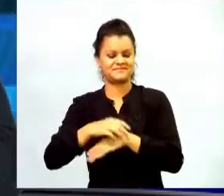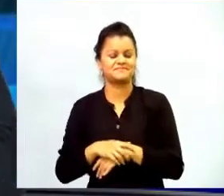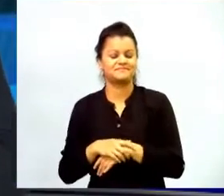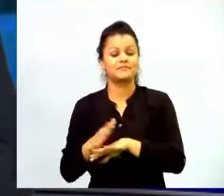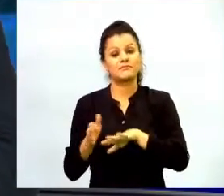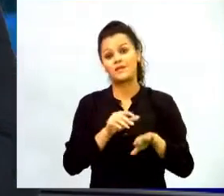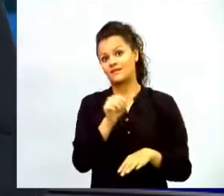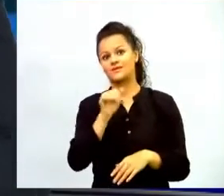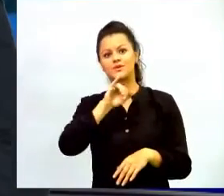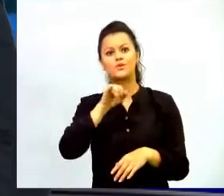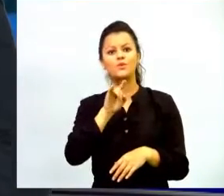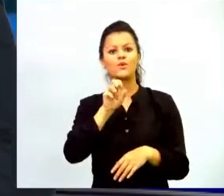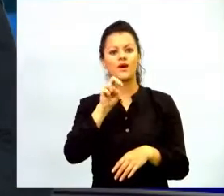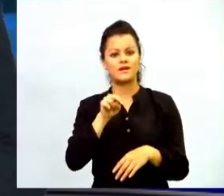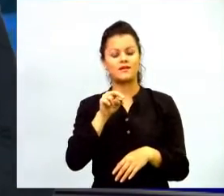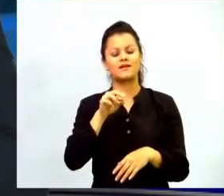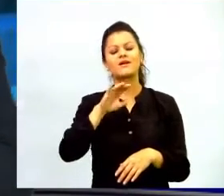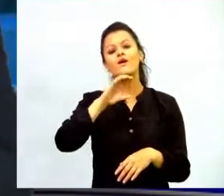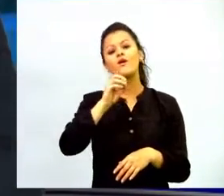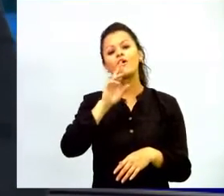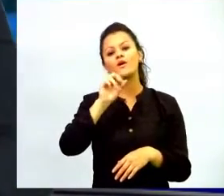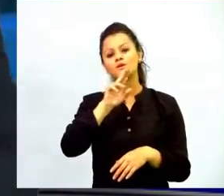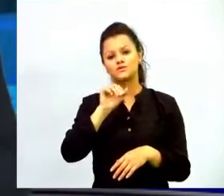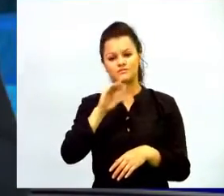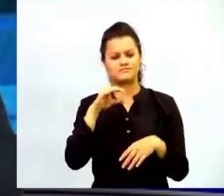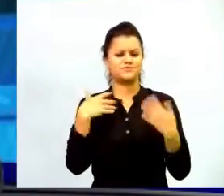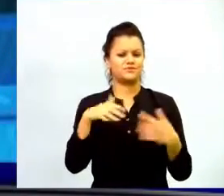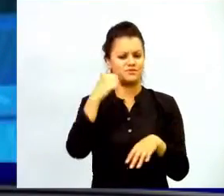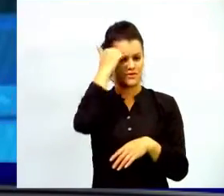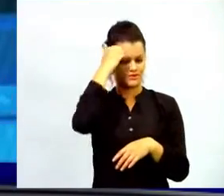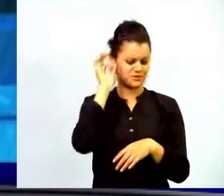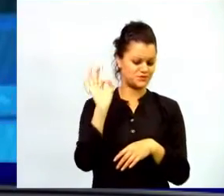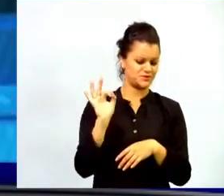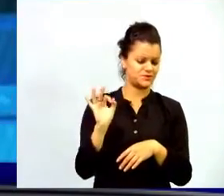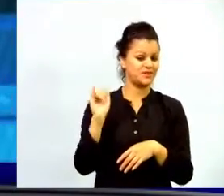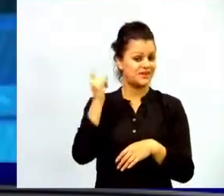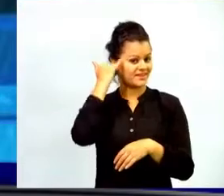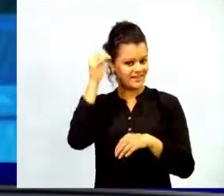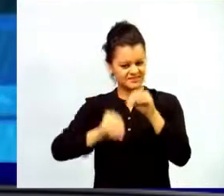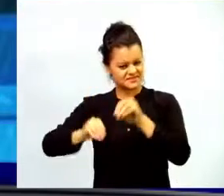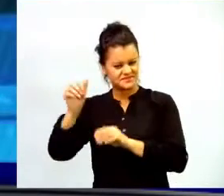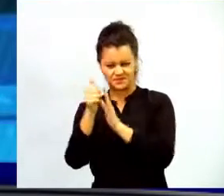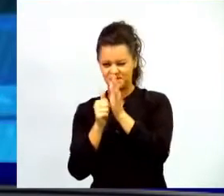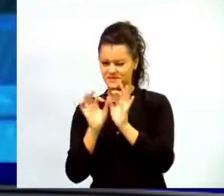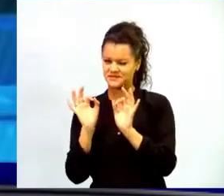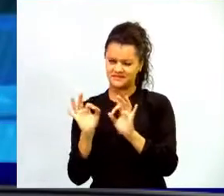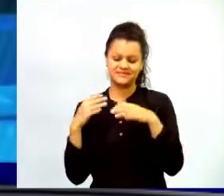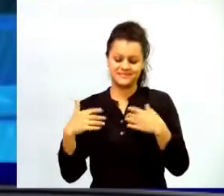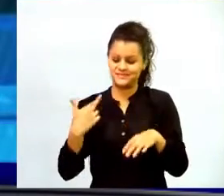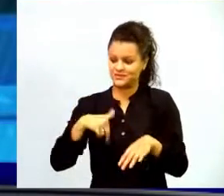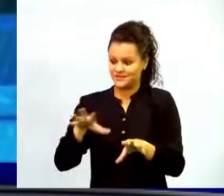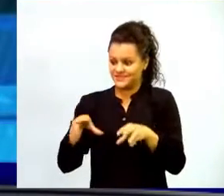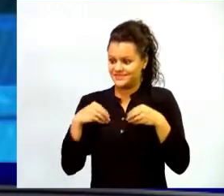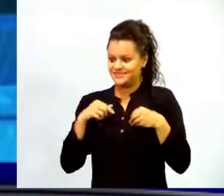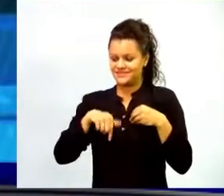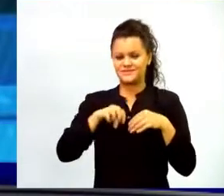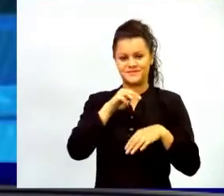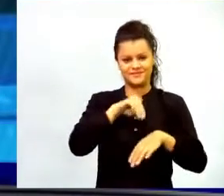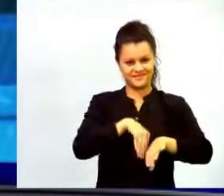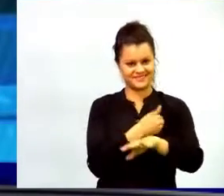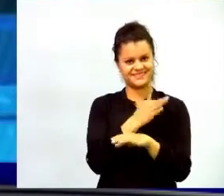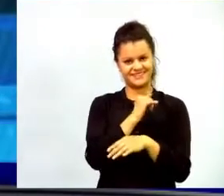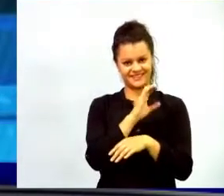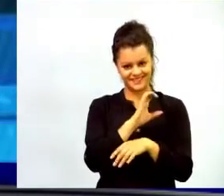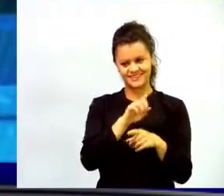experto pedagógico de uno de los programas queridos que hemos desarrollado en esta alianza Ministerio TIC, Ministerio de Educación y FINDETER.